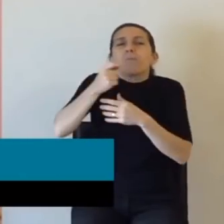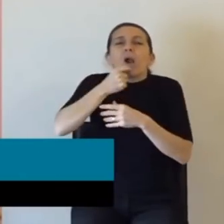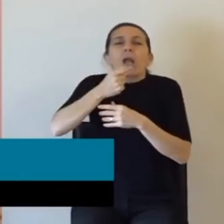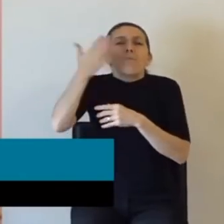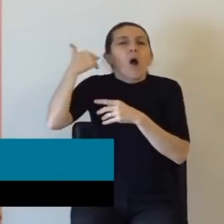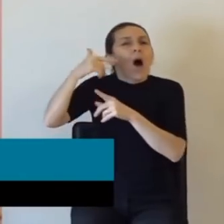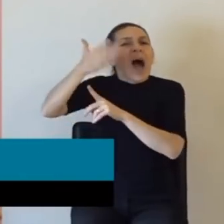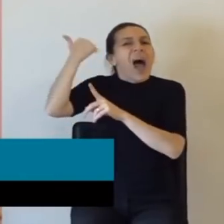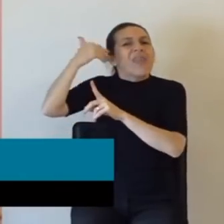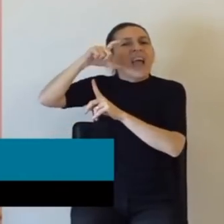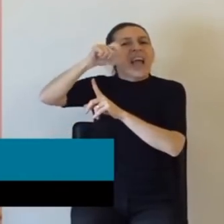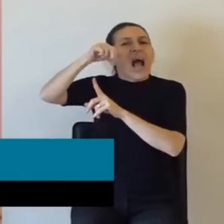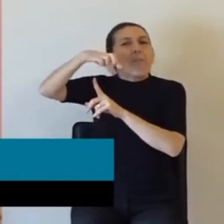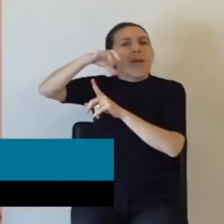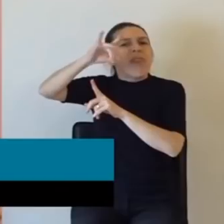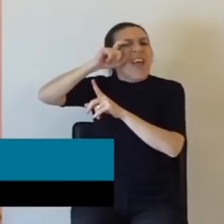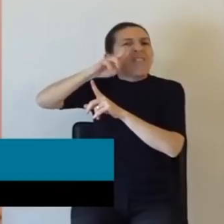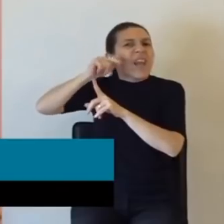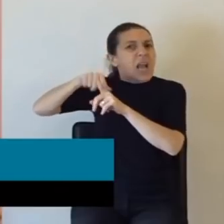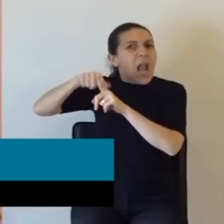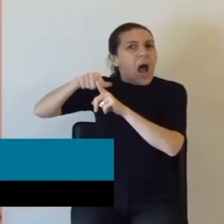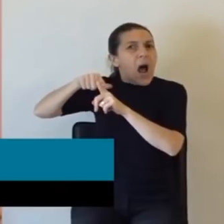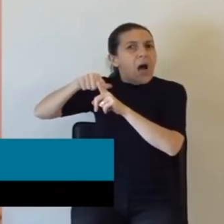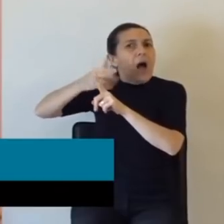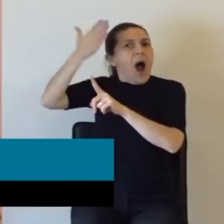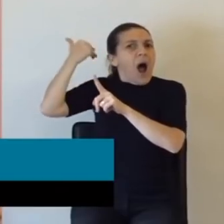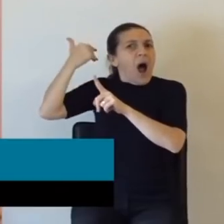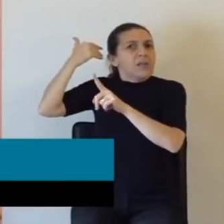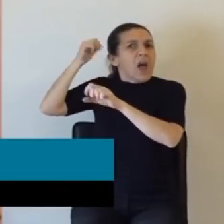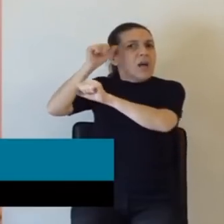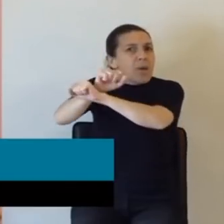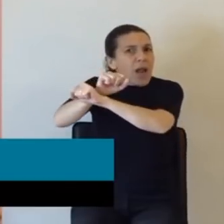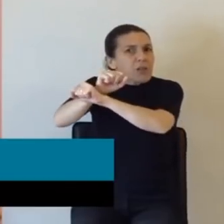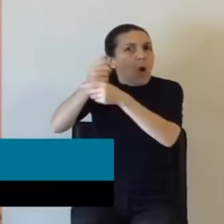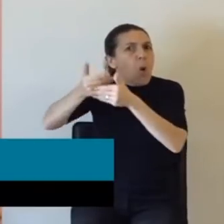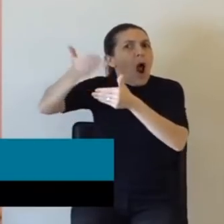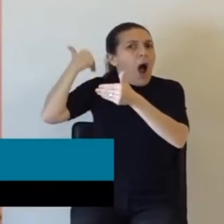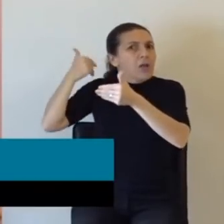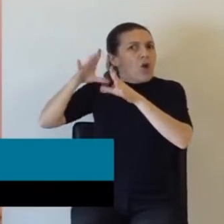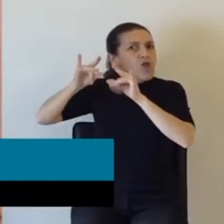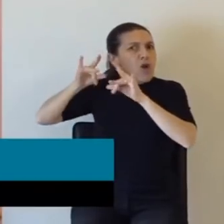encarcelarlo porque tienen poder, porque tienen secretos importantes.